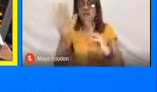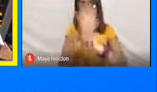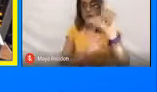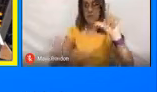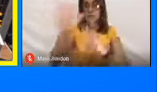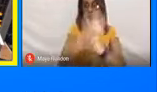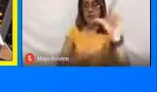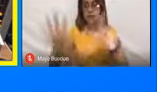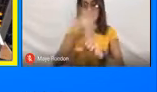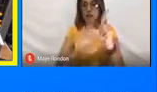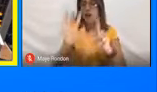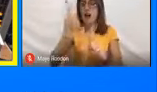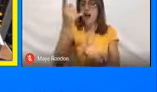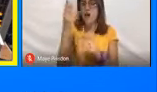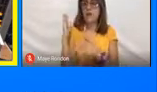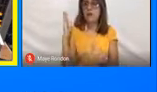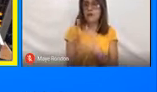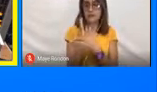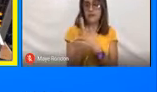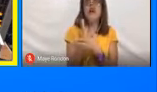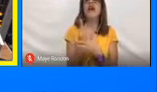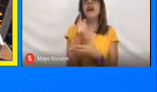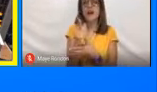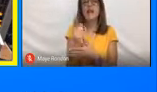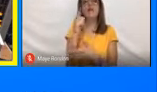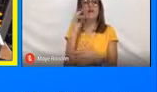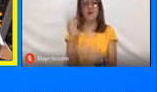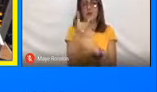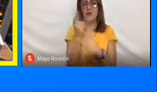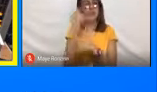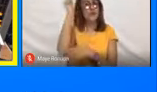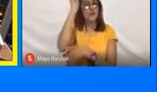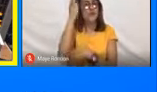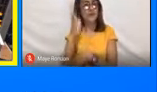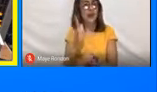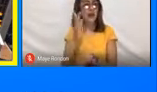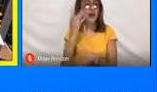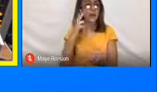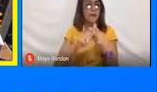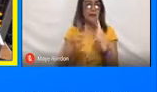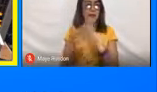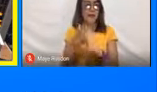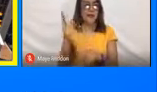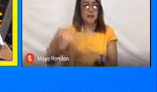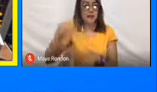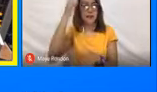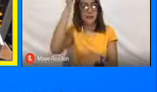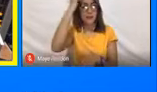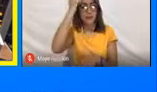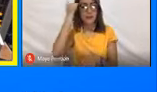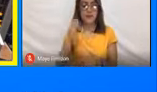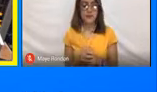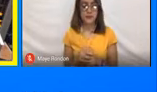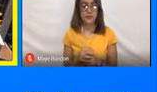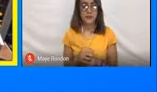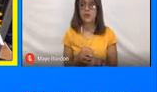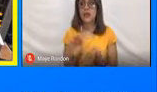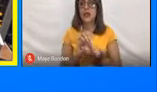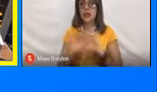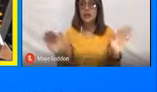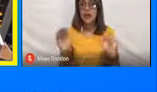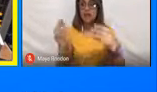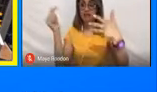y referencias bibliográficas, las cuales son de uso didáctico para uso de los docentes. Bueno, después de estas